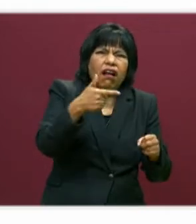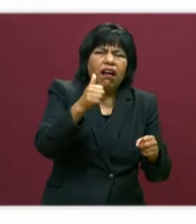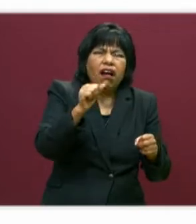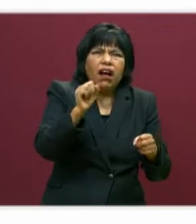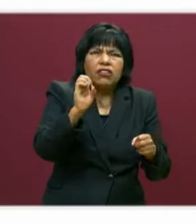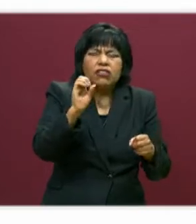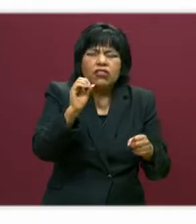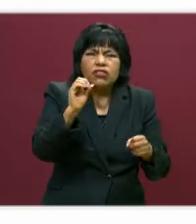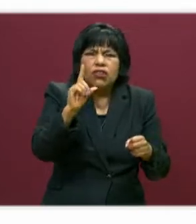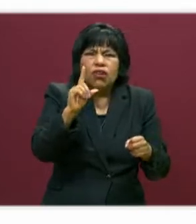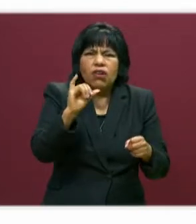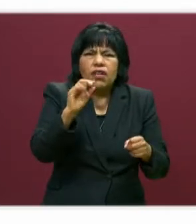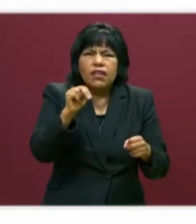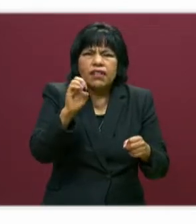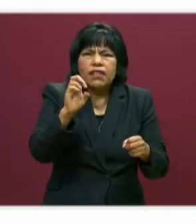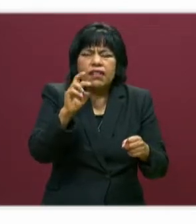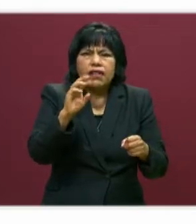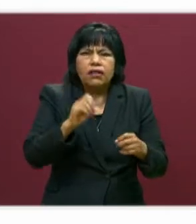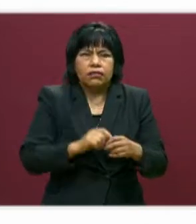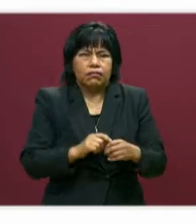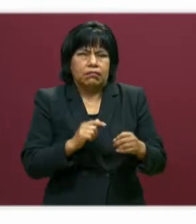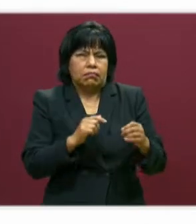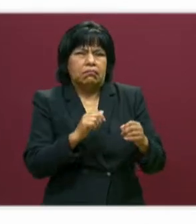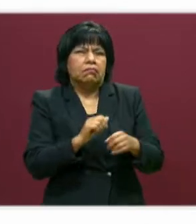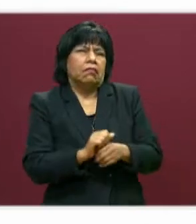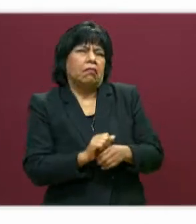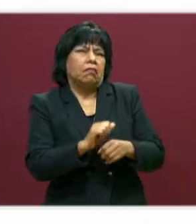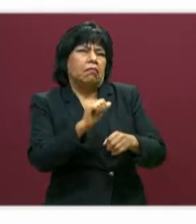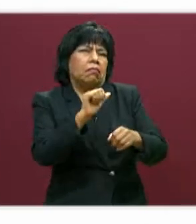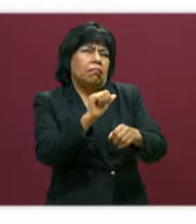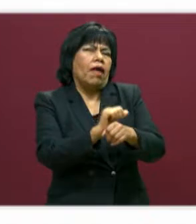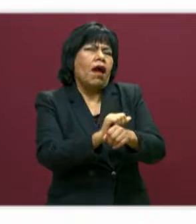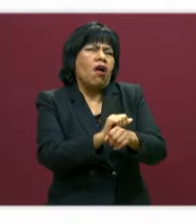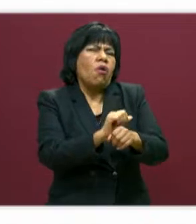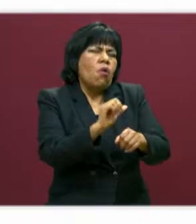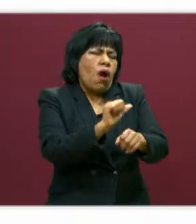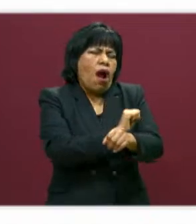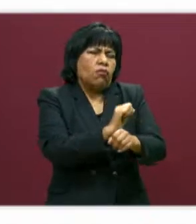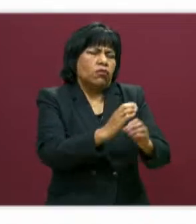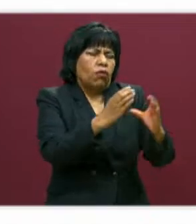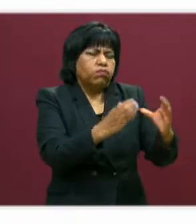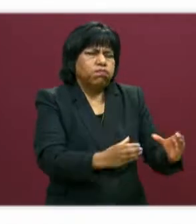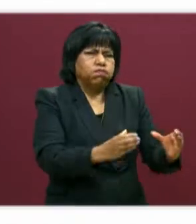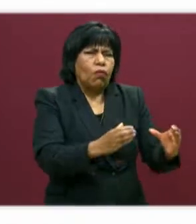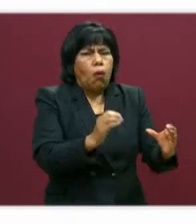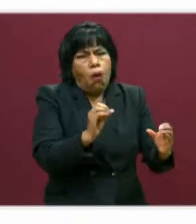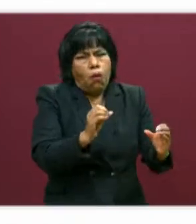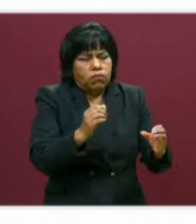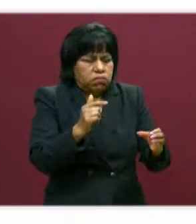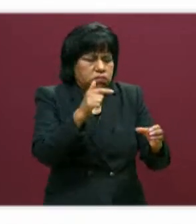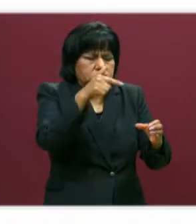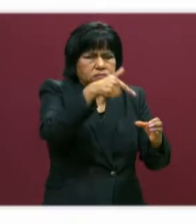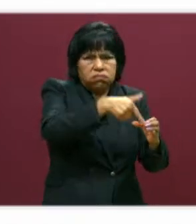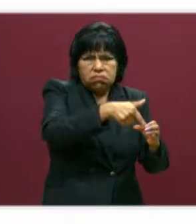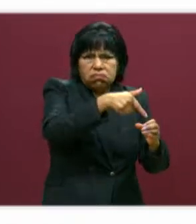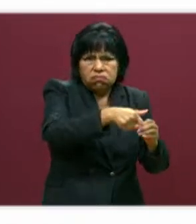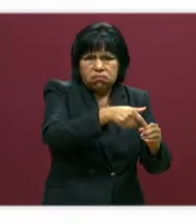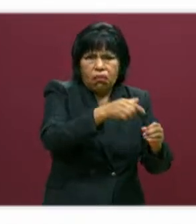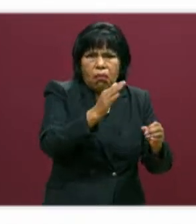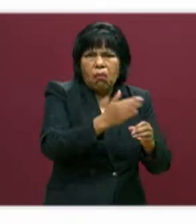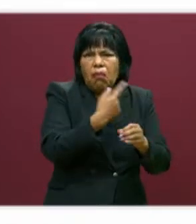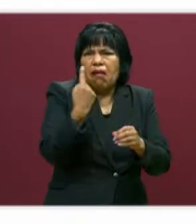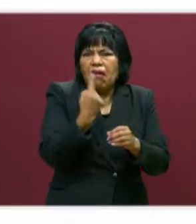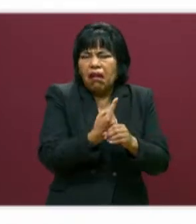aquel que le deposita la gasolina a un tanque vacío. Entonces, el profesor se concibe como el